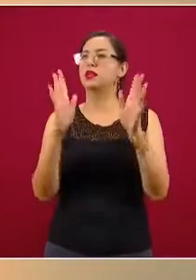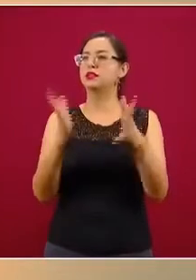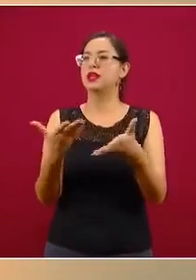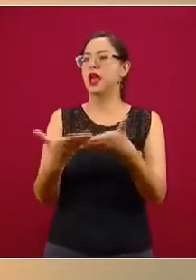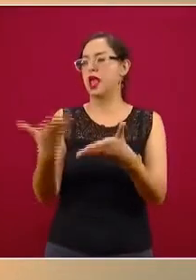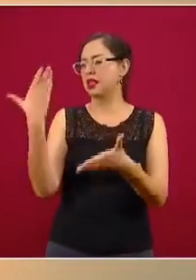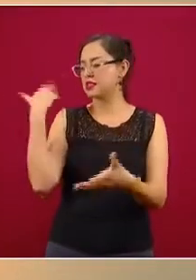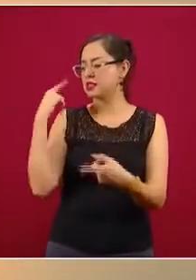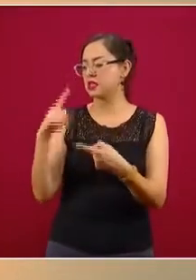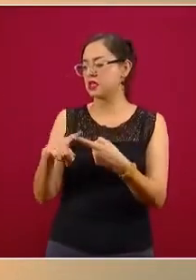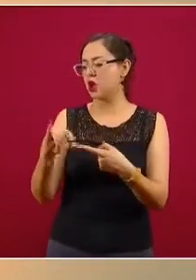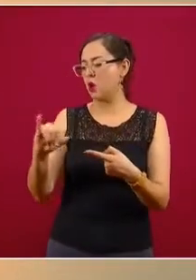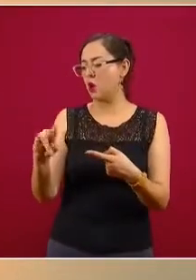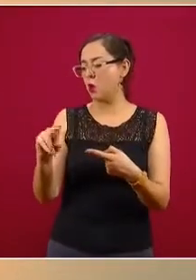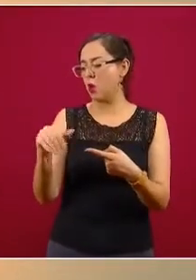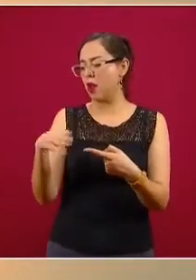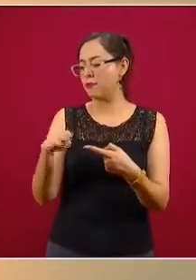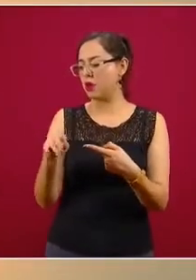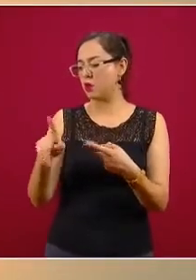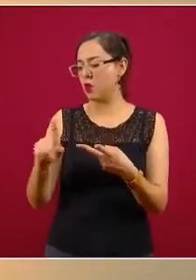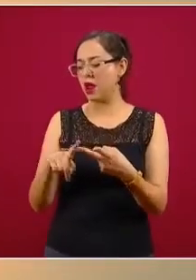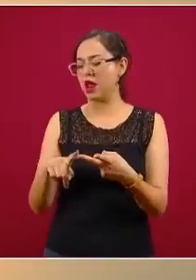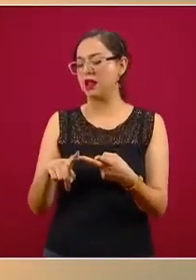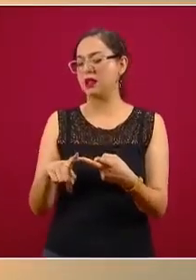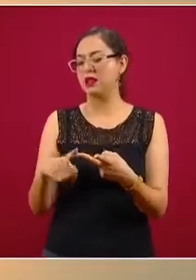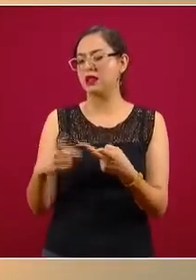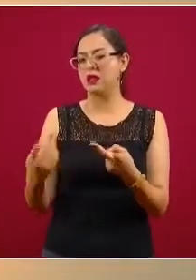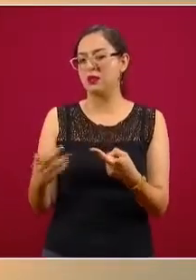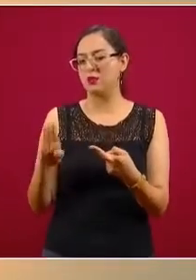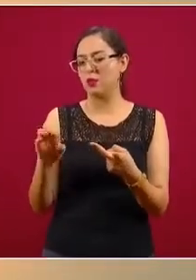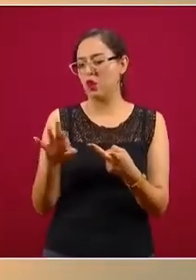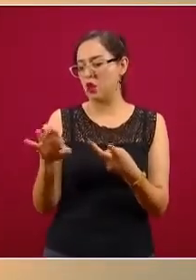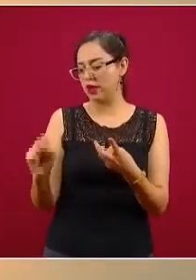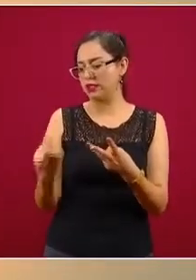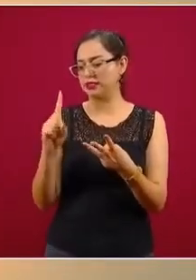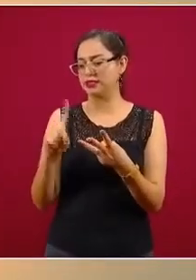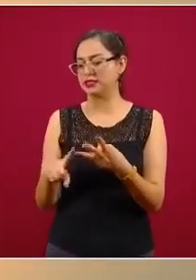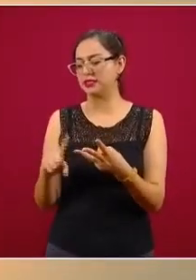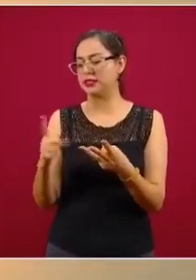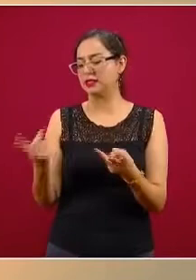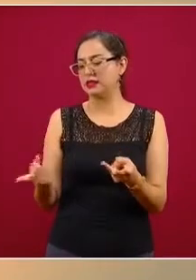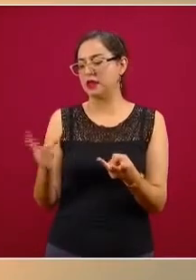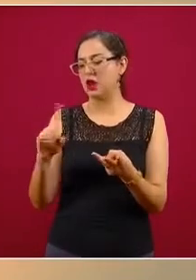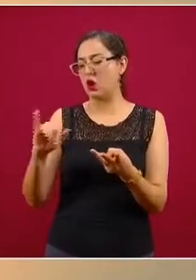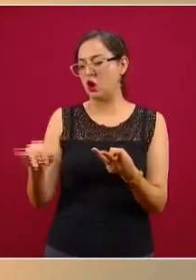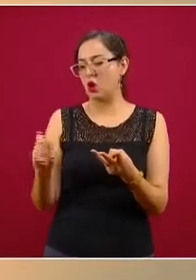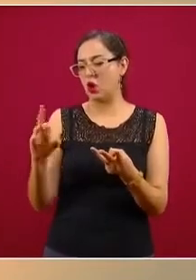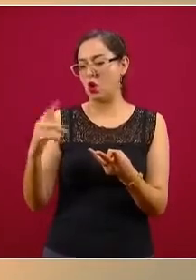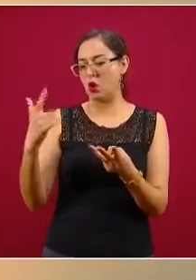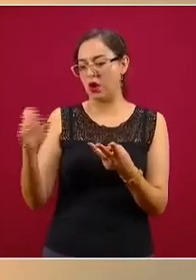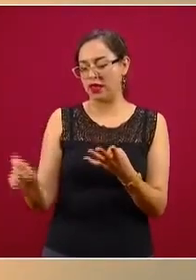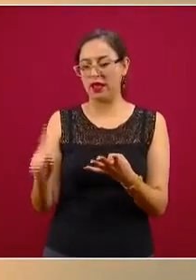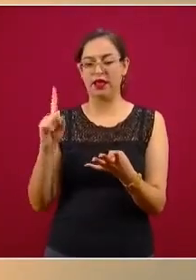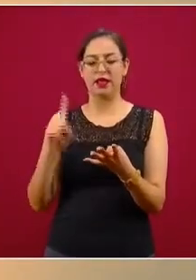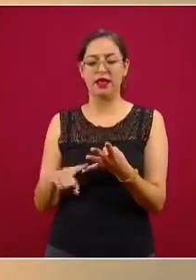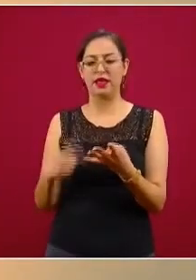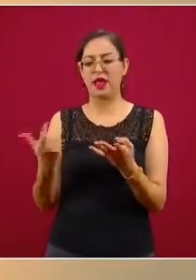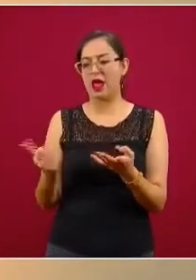la doctora Lorena Rodríguez Bores, que es el doctor Gadis Avicki y el doctor Jorge González Olvera.